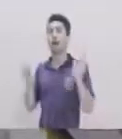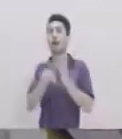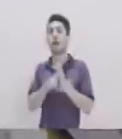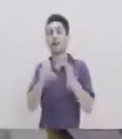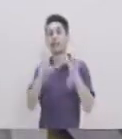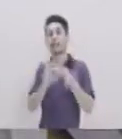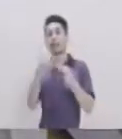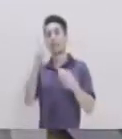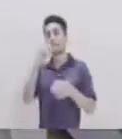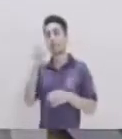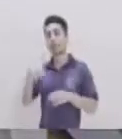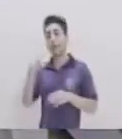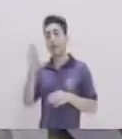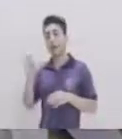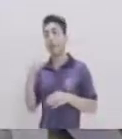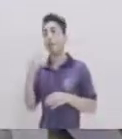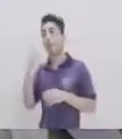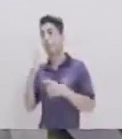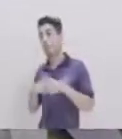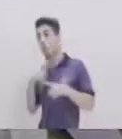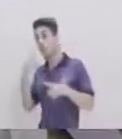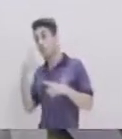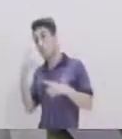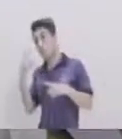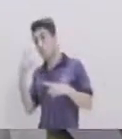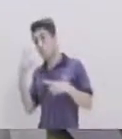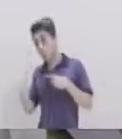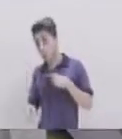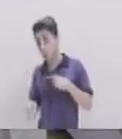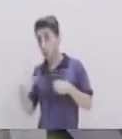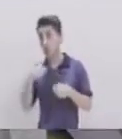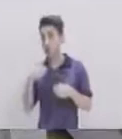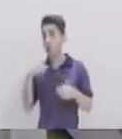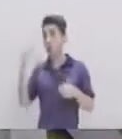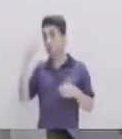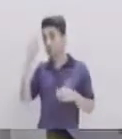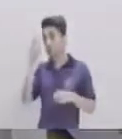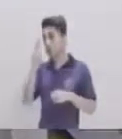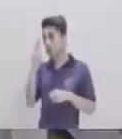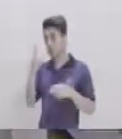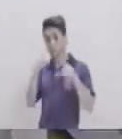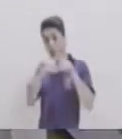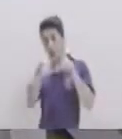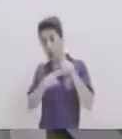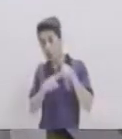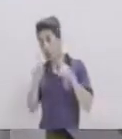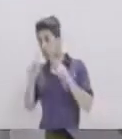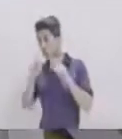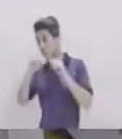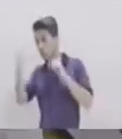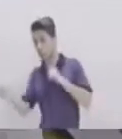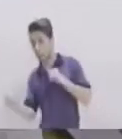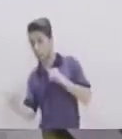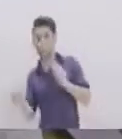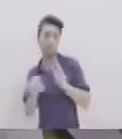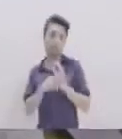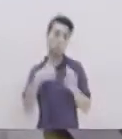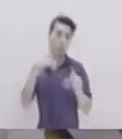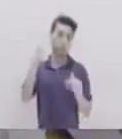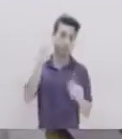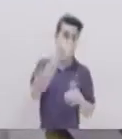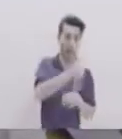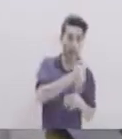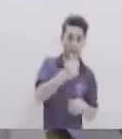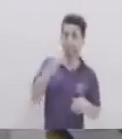Cuando Conozca dos lados Y un ángulo Opuesto A uno de ellos Por ejemplo Que conozca A Y